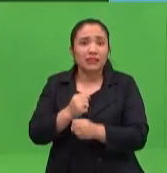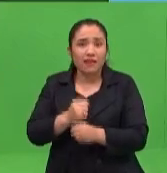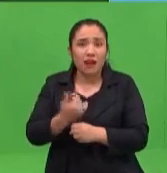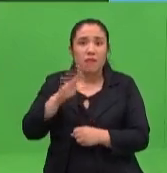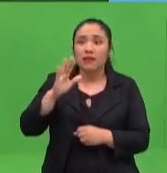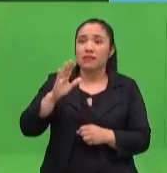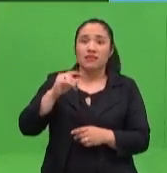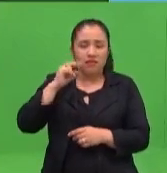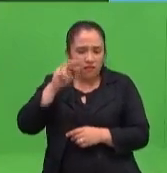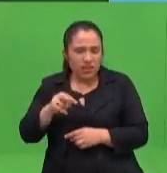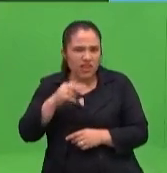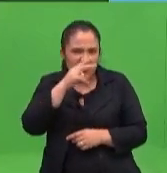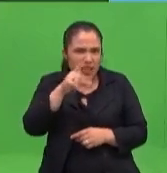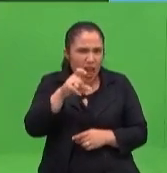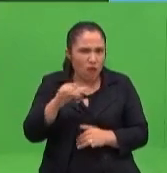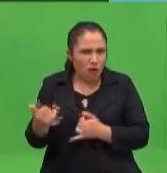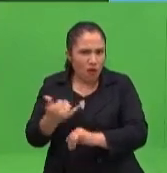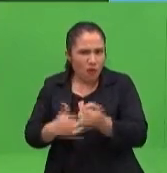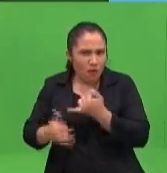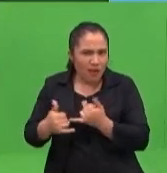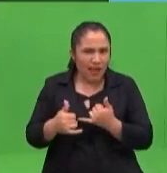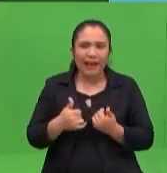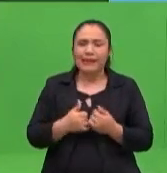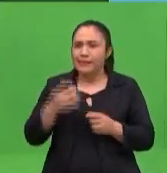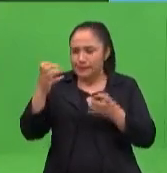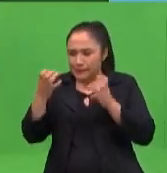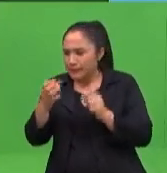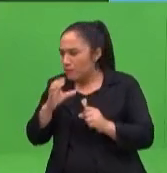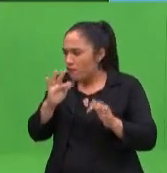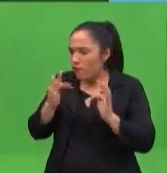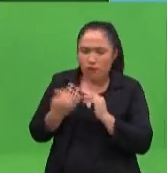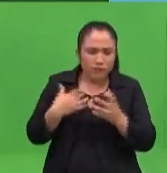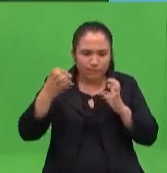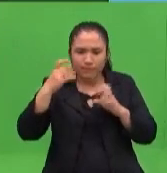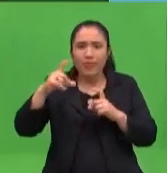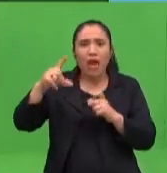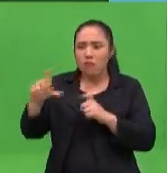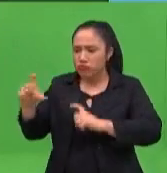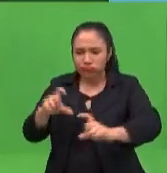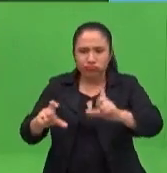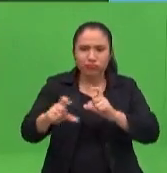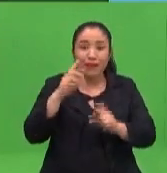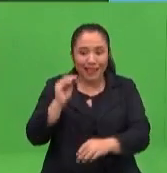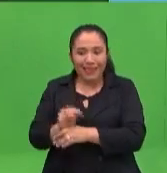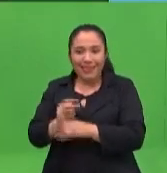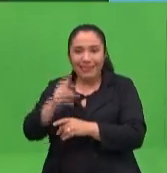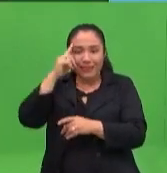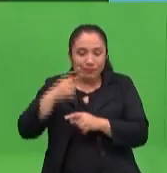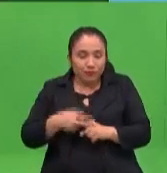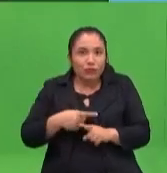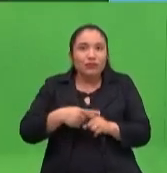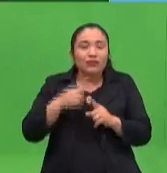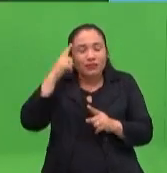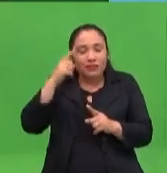le encanta el agua, entonces yo busco elementos con el agua para poder generar ese aprendizaje, ¿verdad? Si le